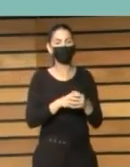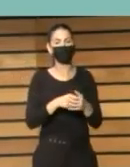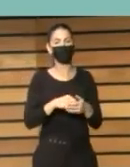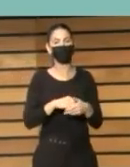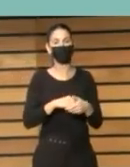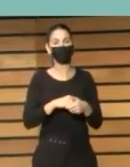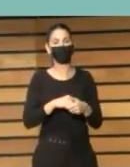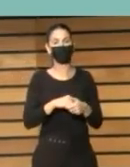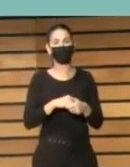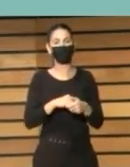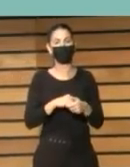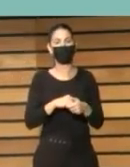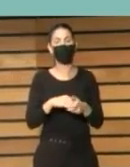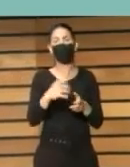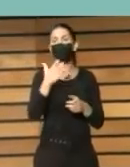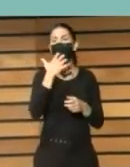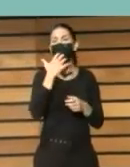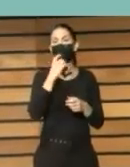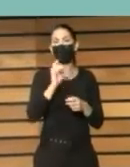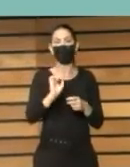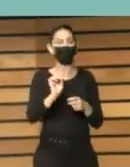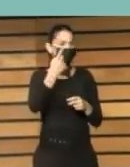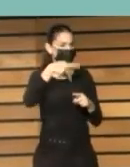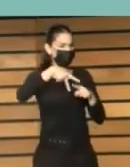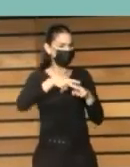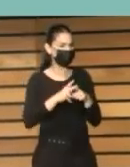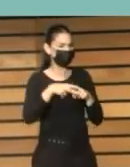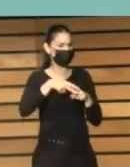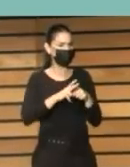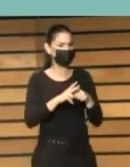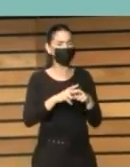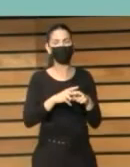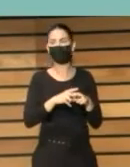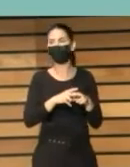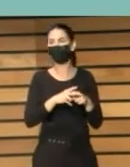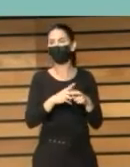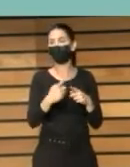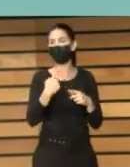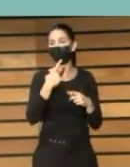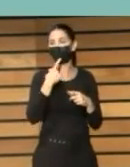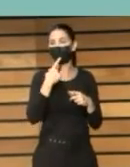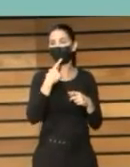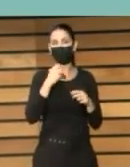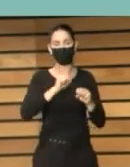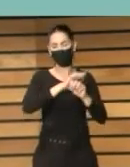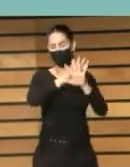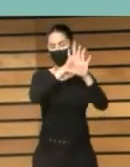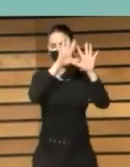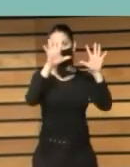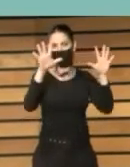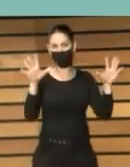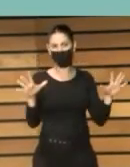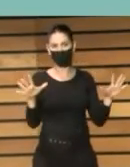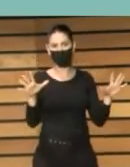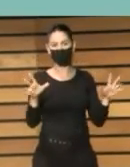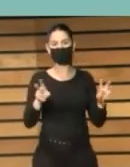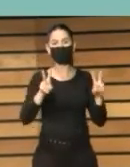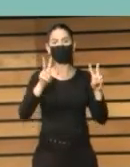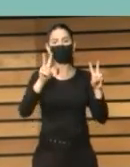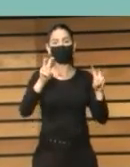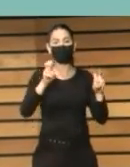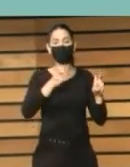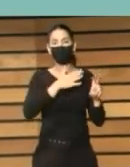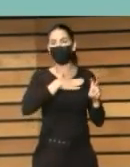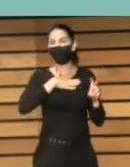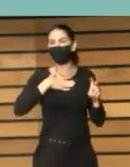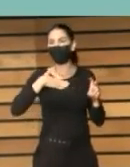y por ejemplo de los primeros talleres una cosa que ha trascendido muy claramente es esta voluntad de